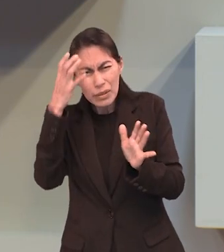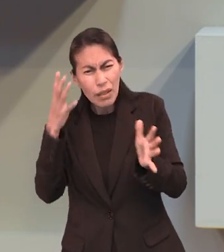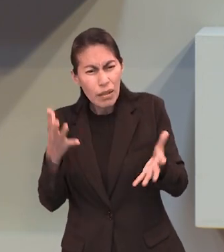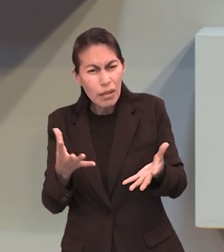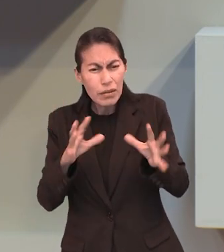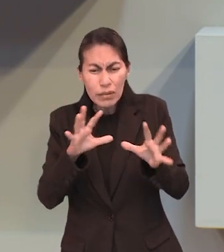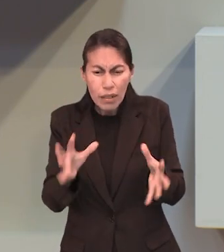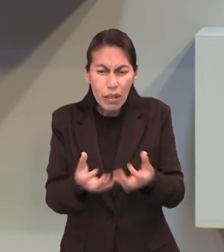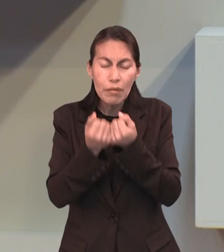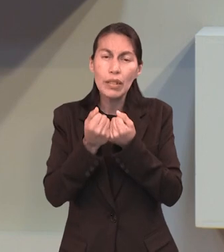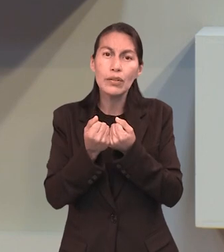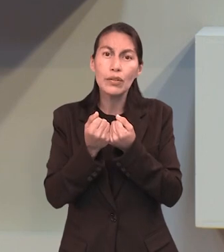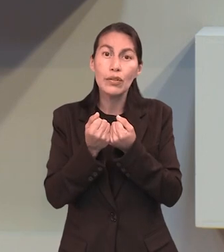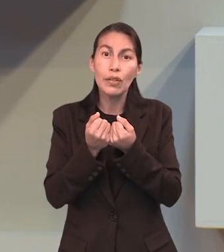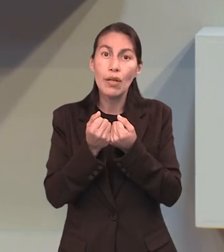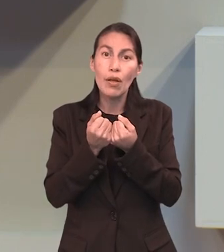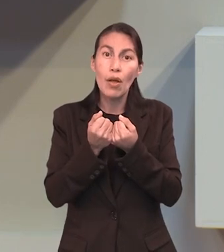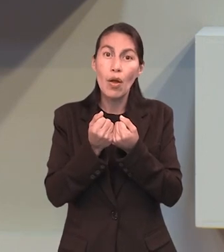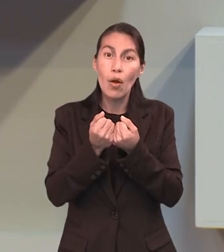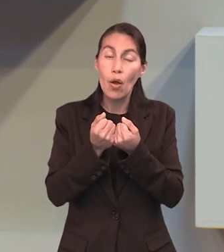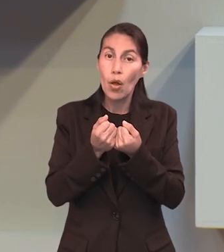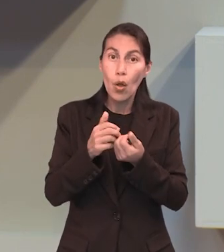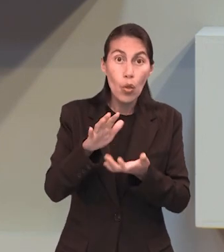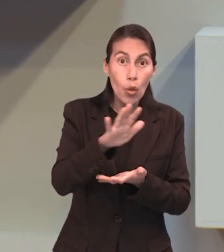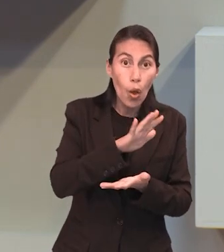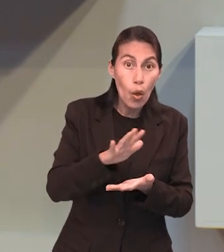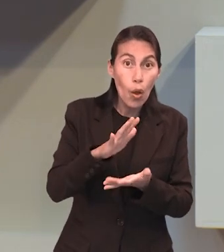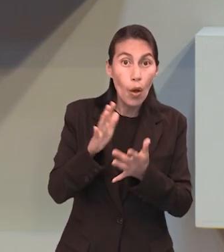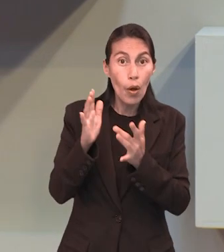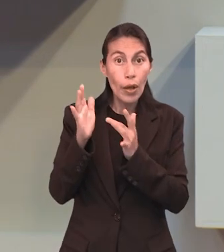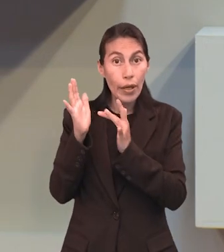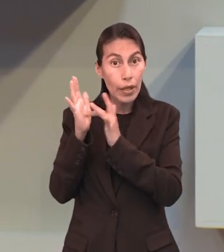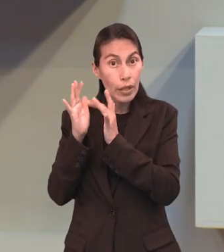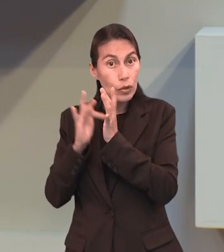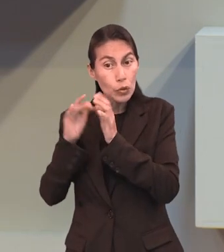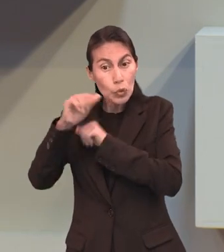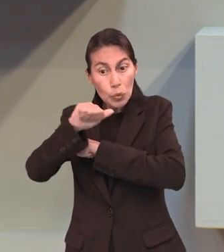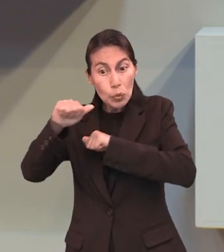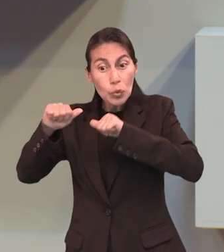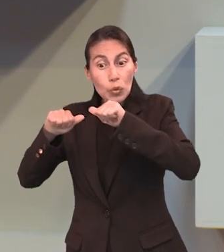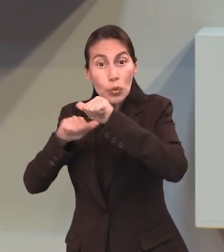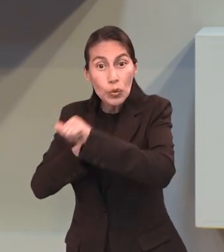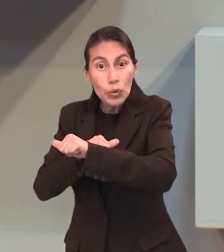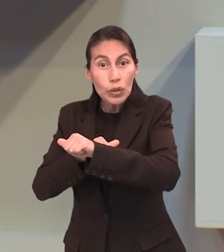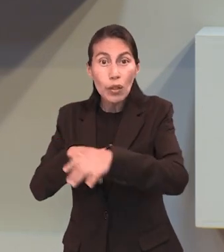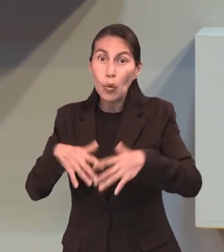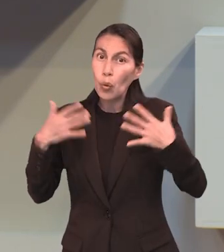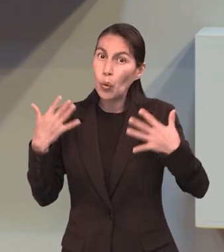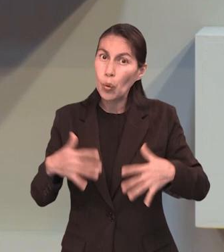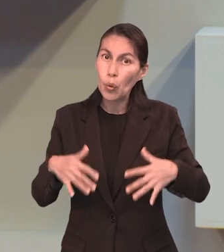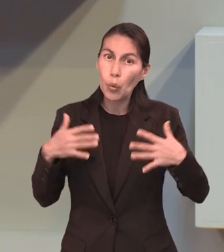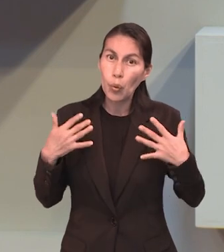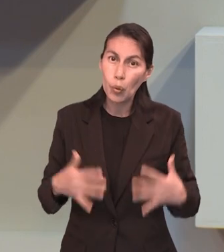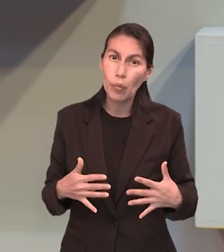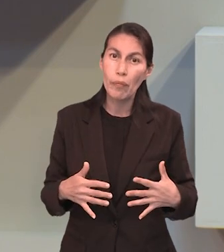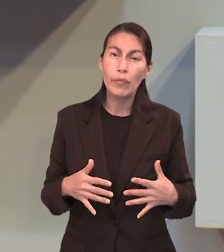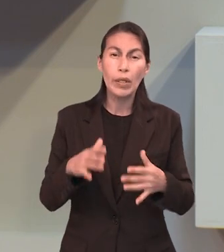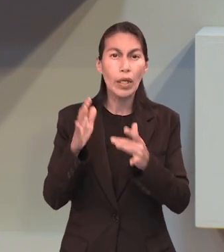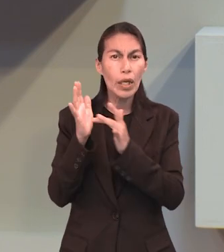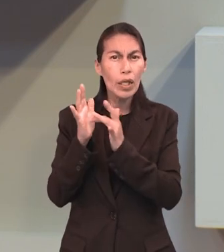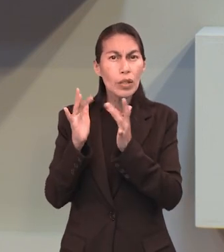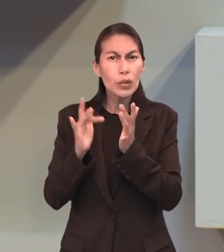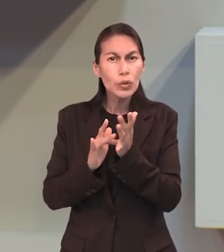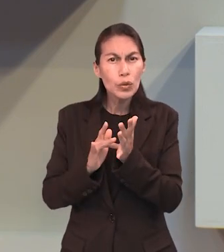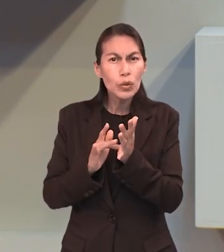experiencia de salvación. Y más que simplemente un sustituto, muestra también la necesidad de